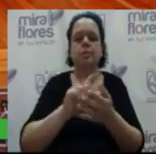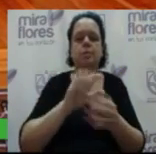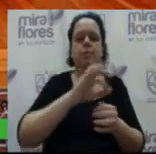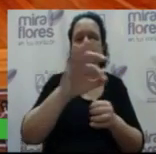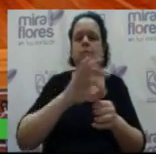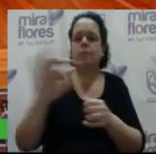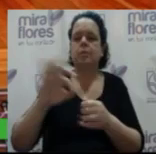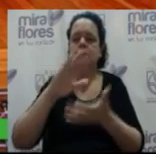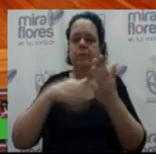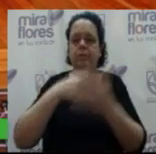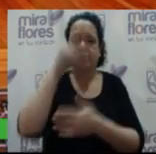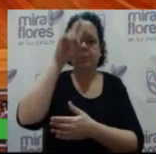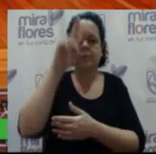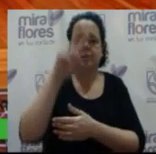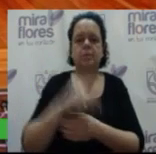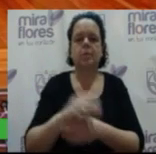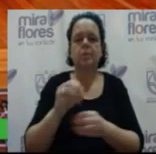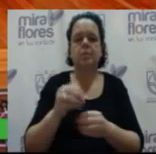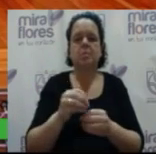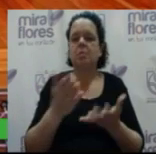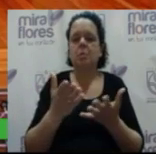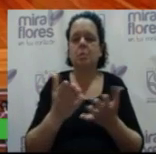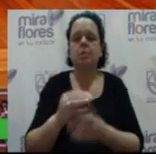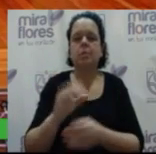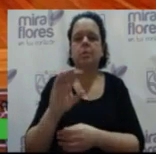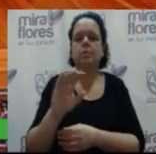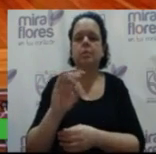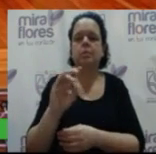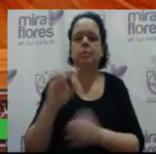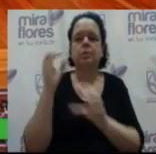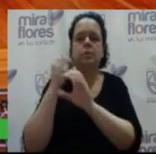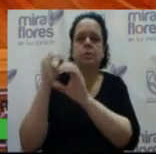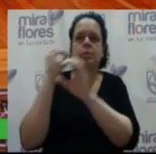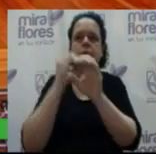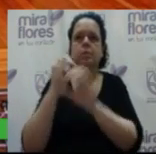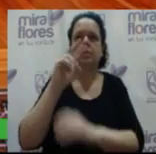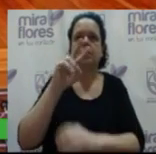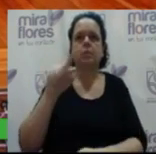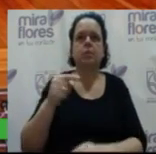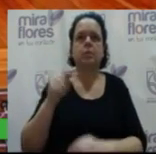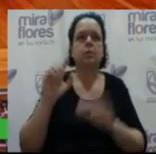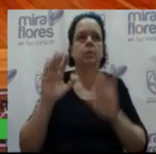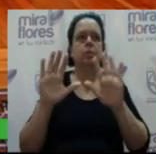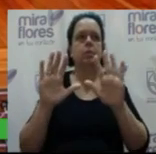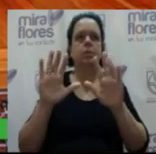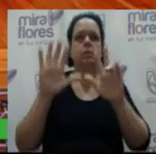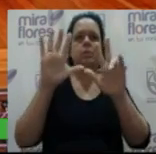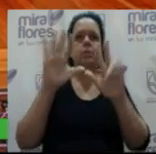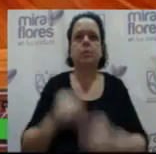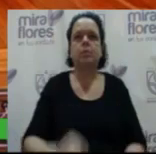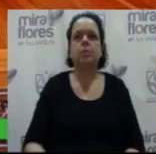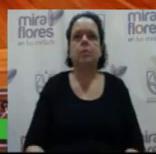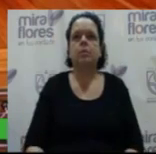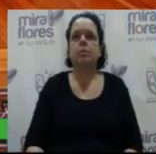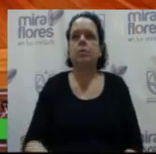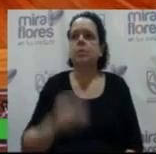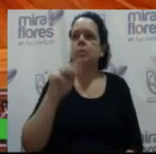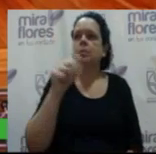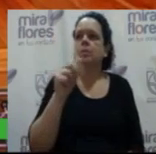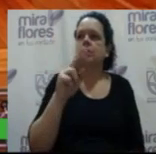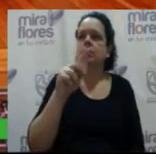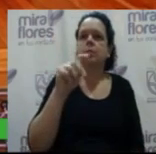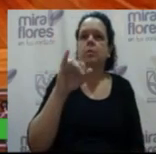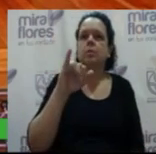República, programado para el 7 de octubre del 2018. Antes de proceder a votar vamos a preguntarle al señor Martín